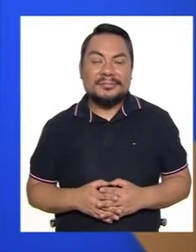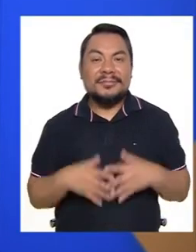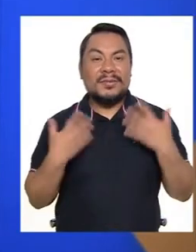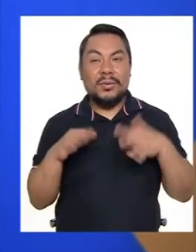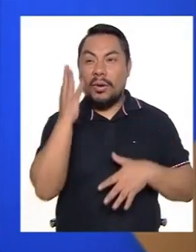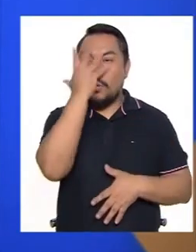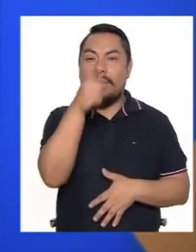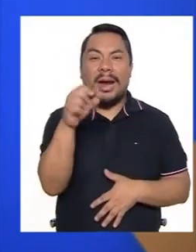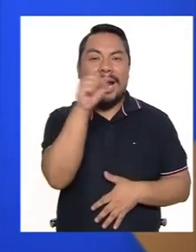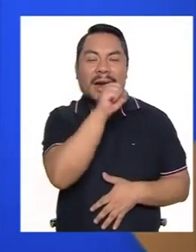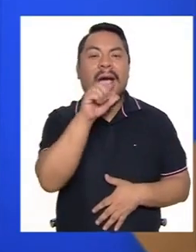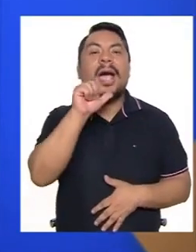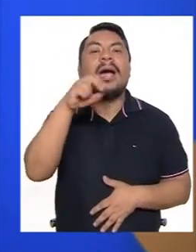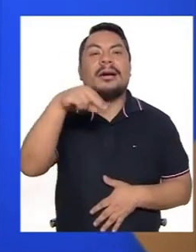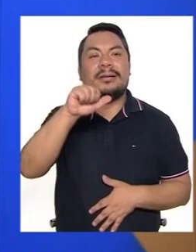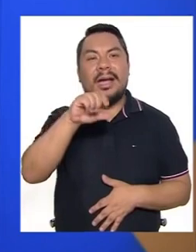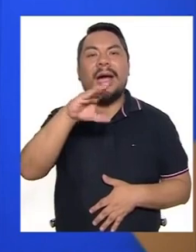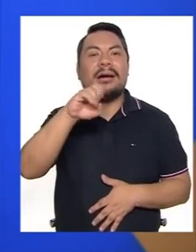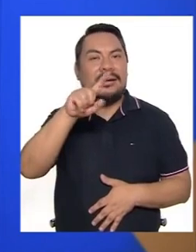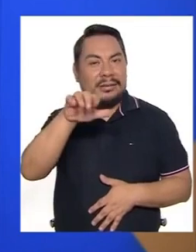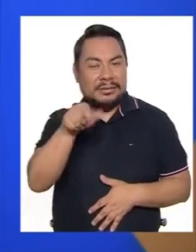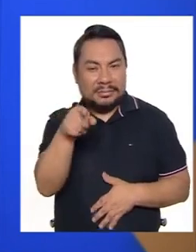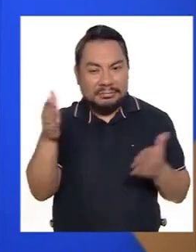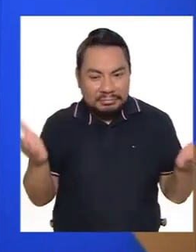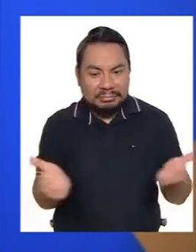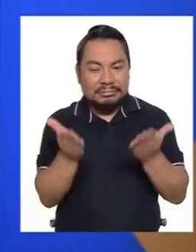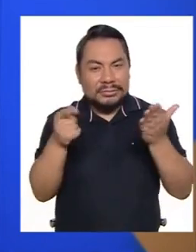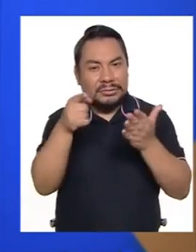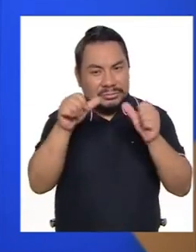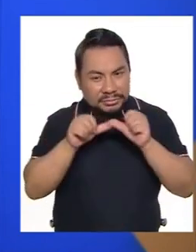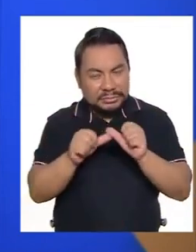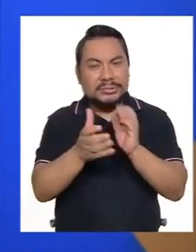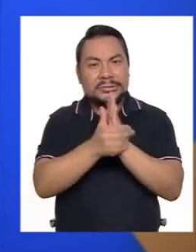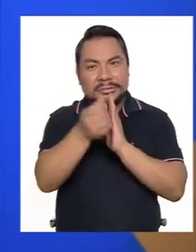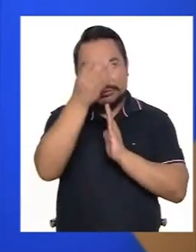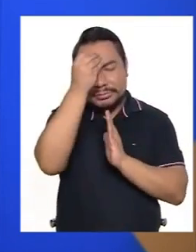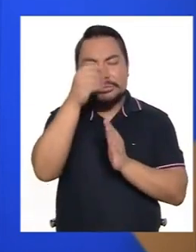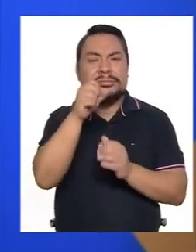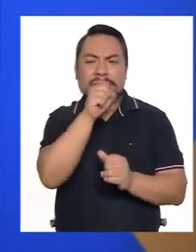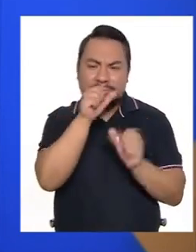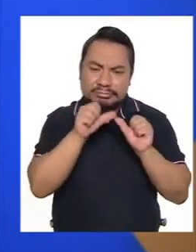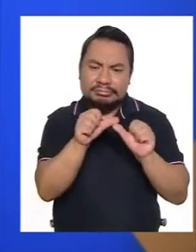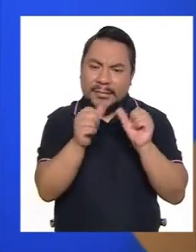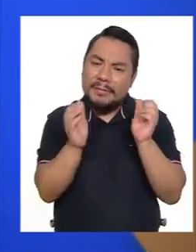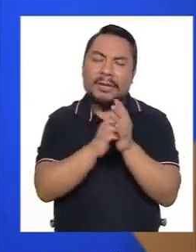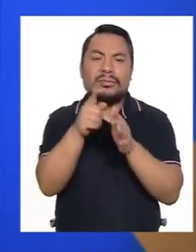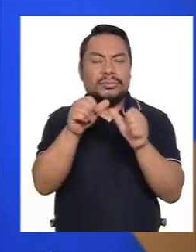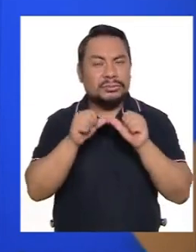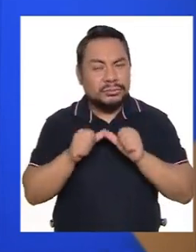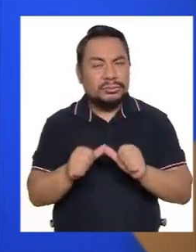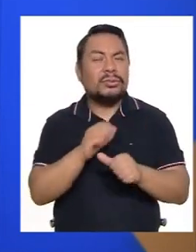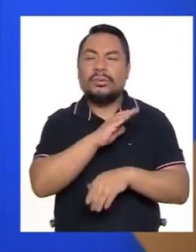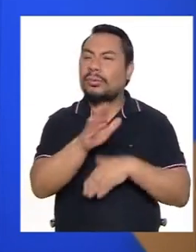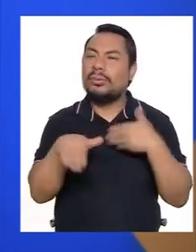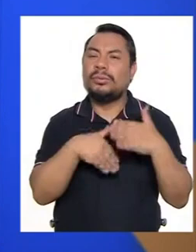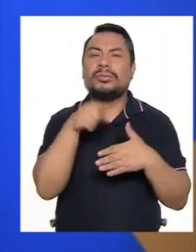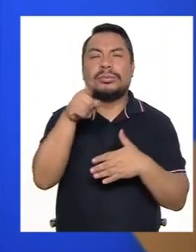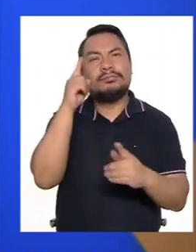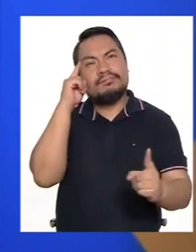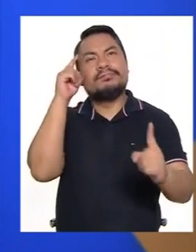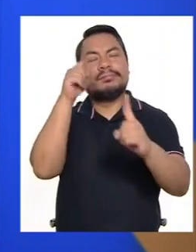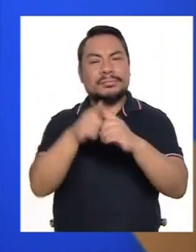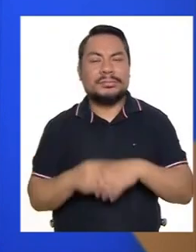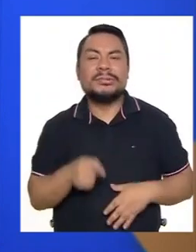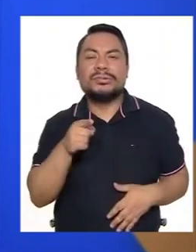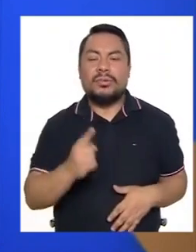¡Qué lindo canta, Ana Carla! Te animamos a que sigas cultivando ese talento y puedas continuar con todas